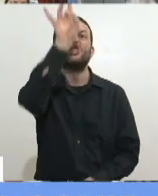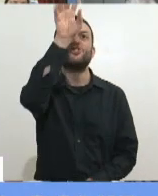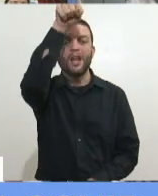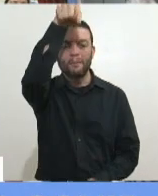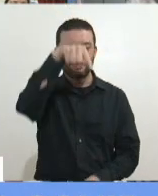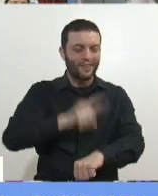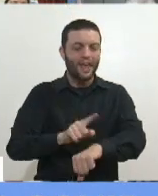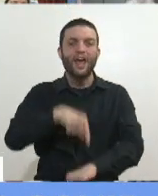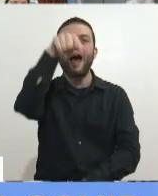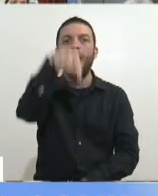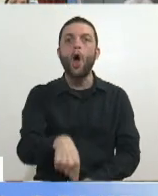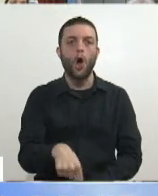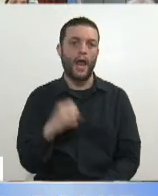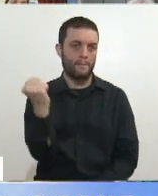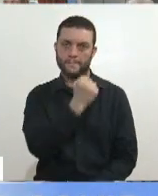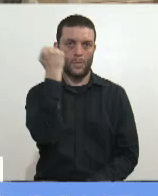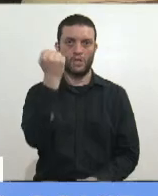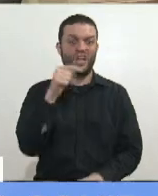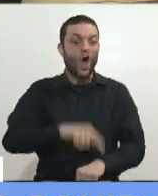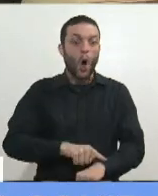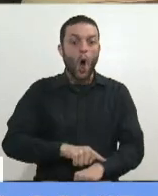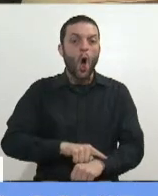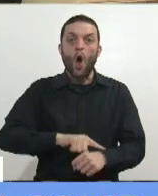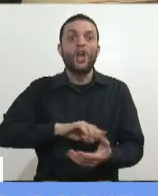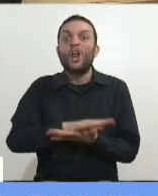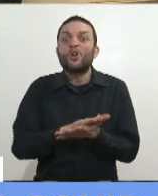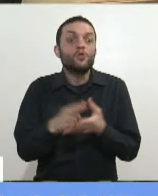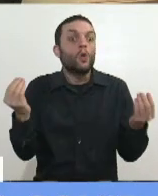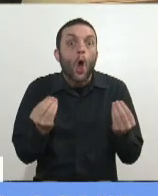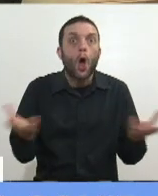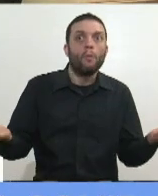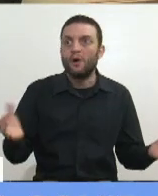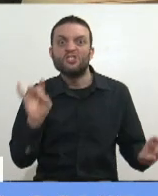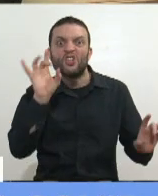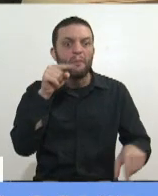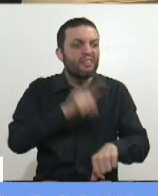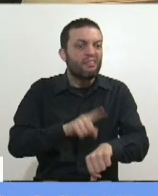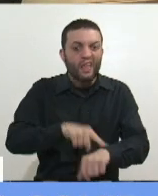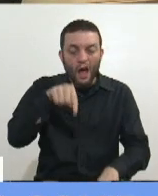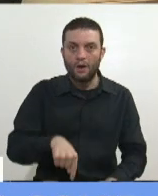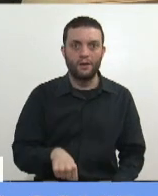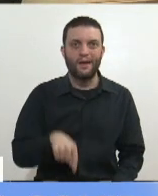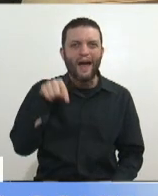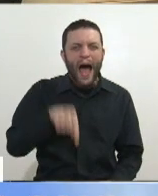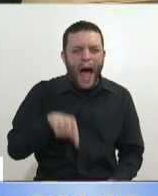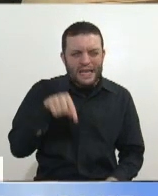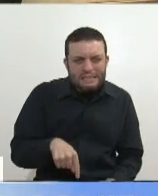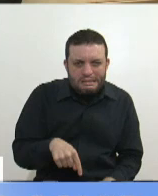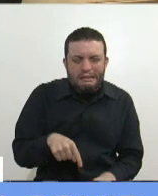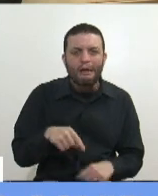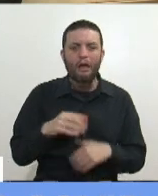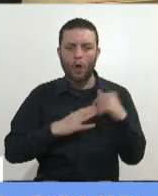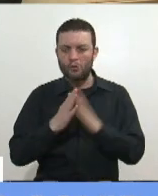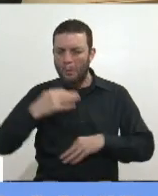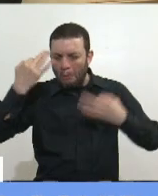podemos hacer hoy? Y así no se construye un país. Así no se construye una sociedad.